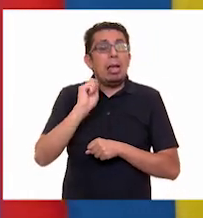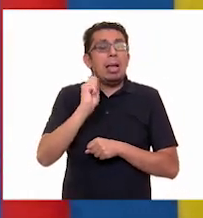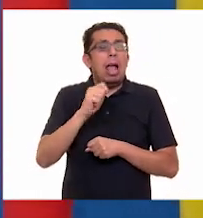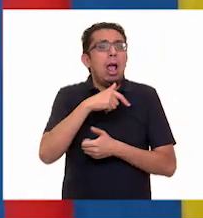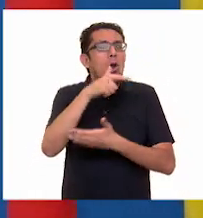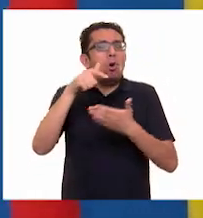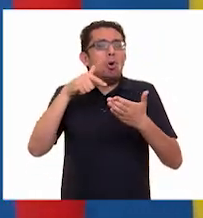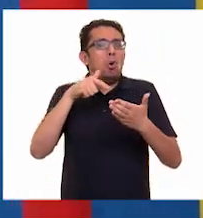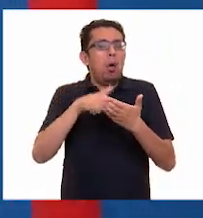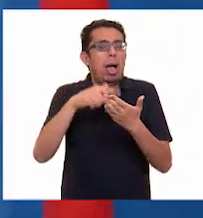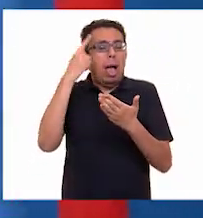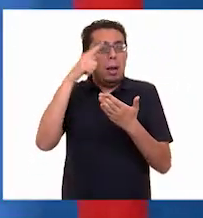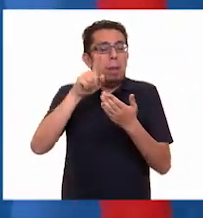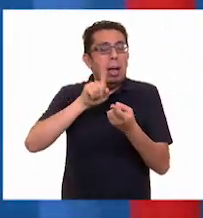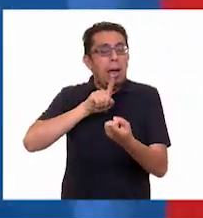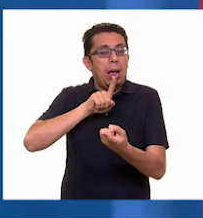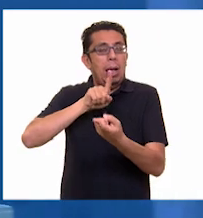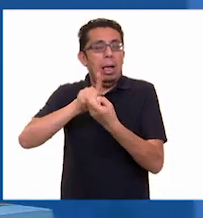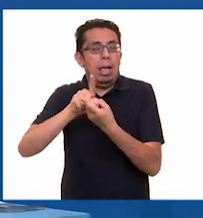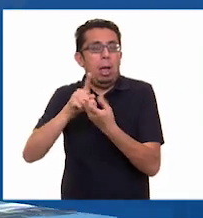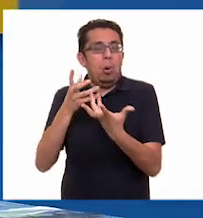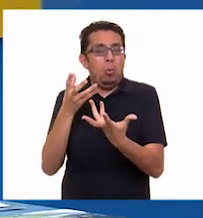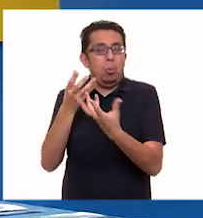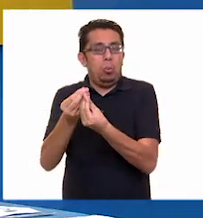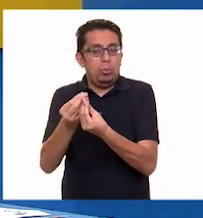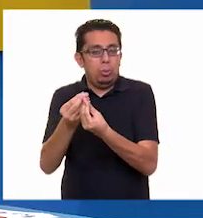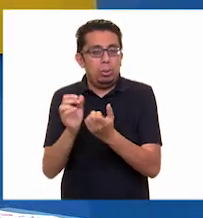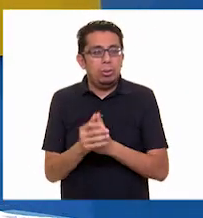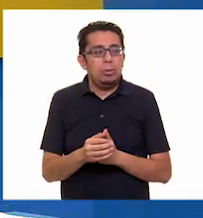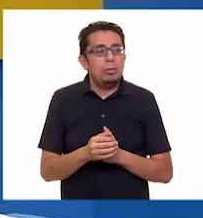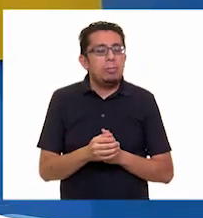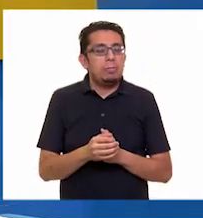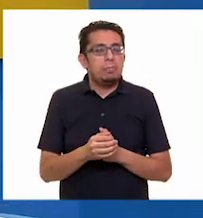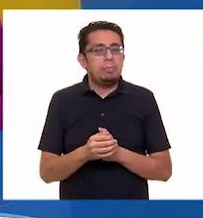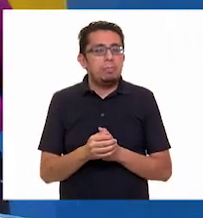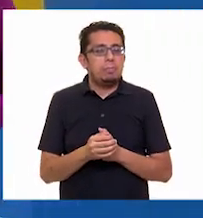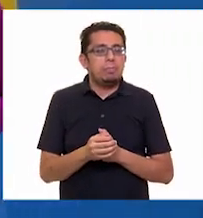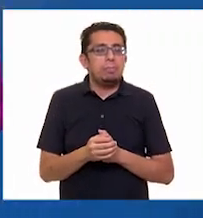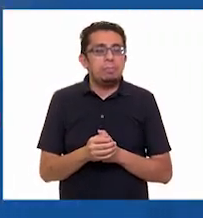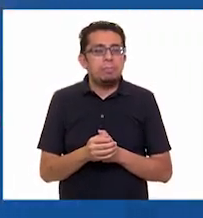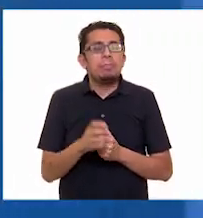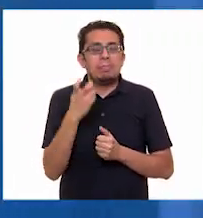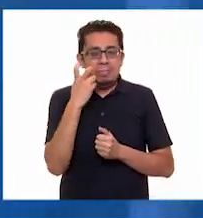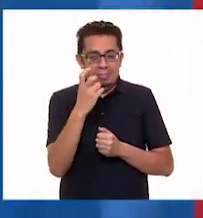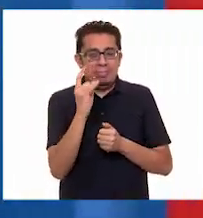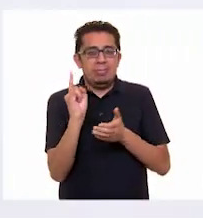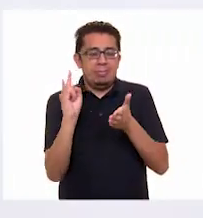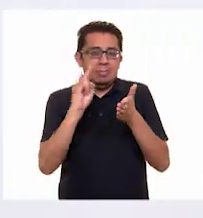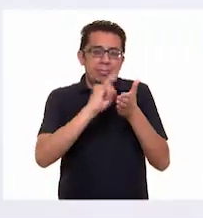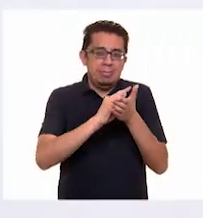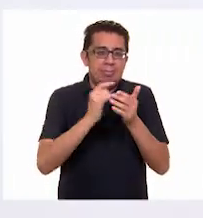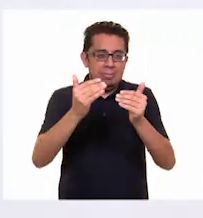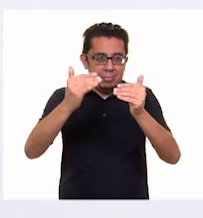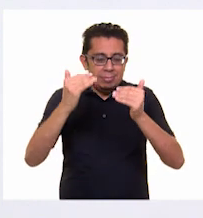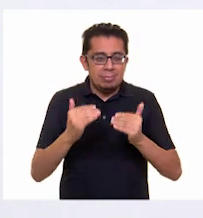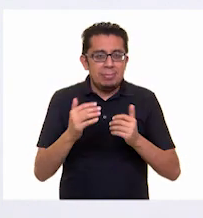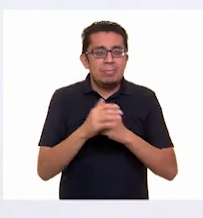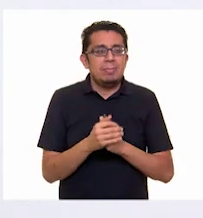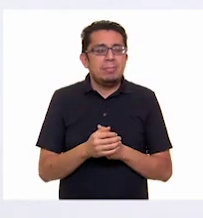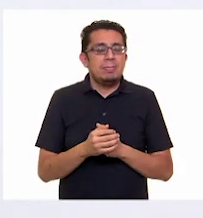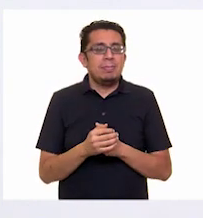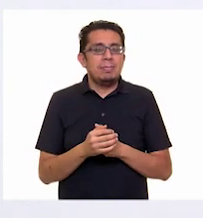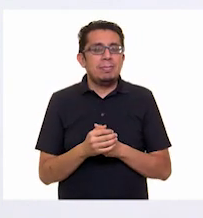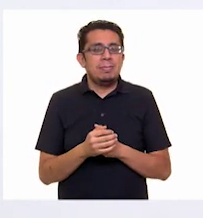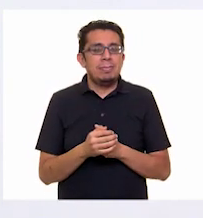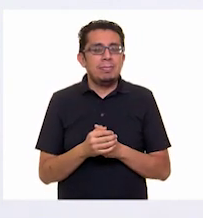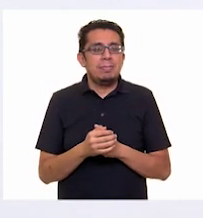reunión o encuentro. Entonces, lo vamos a poner en la parte de abajo, punto de reunión o encuentro. Y vamos a